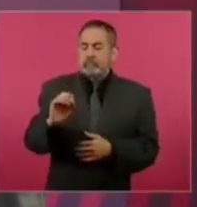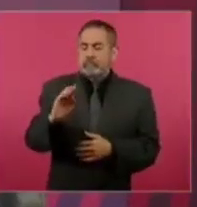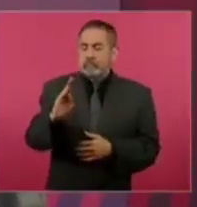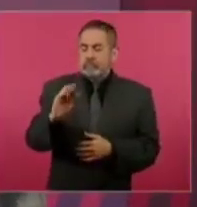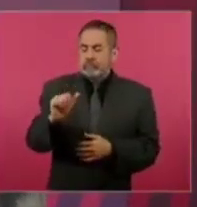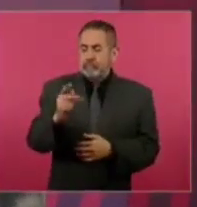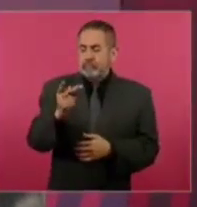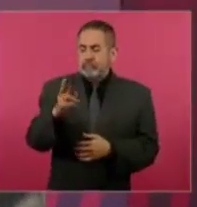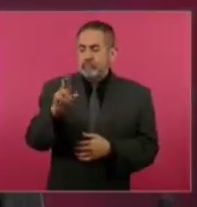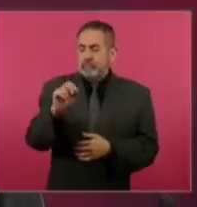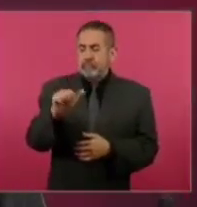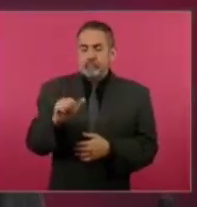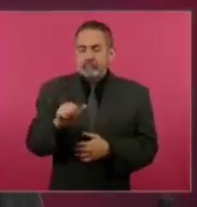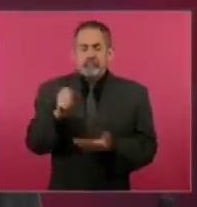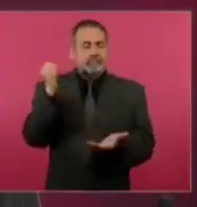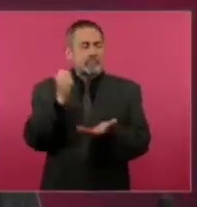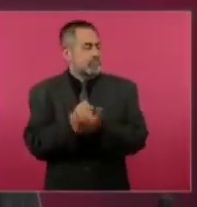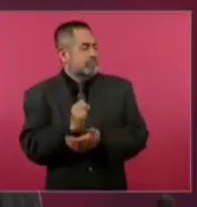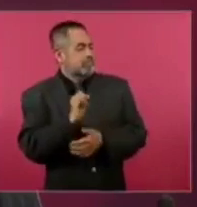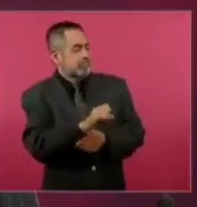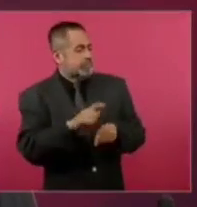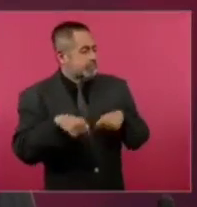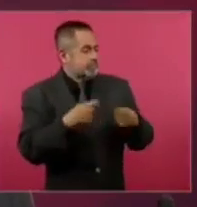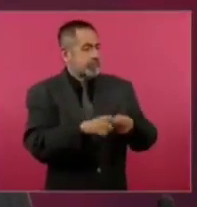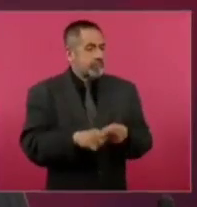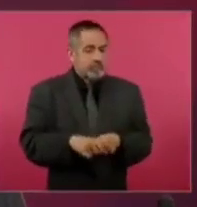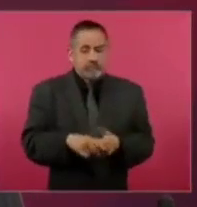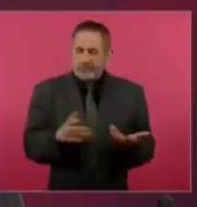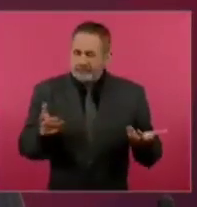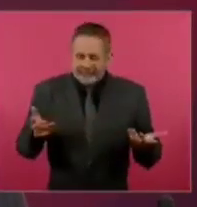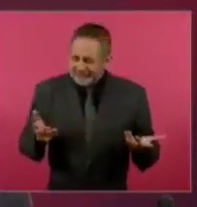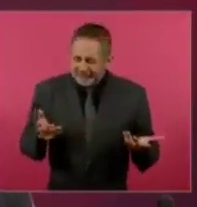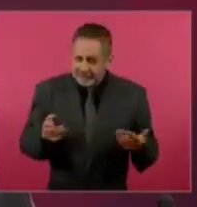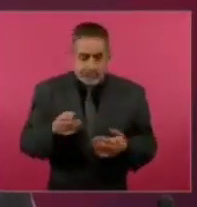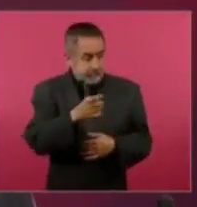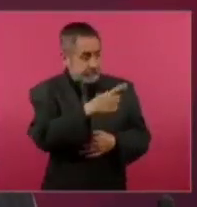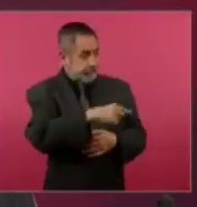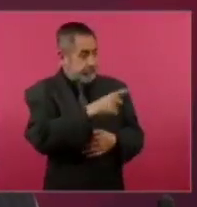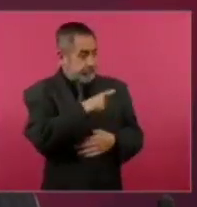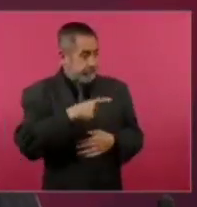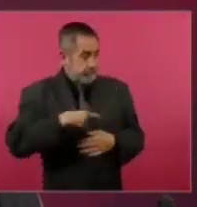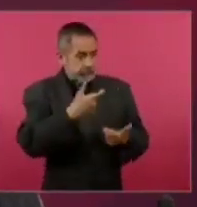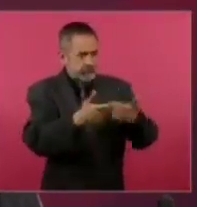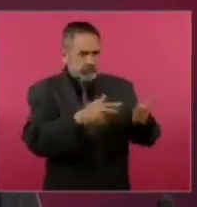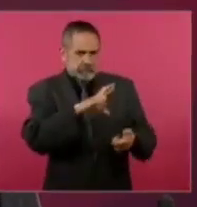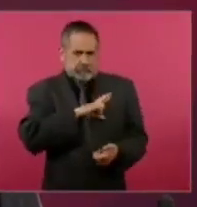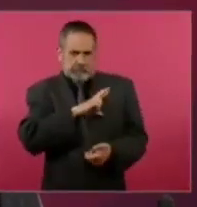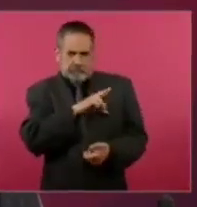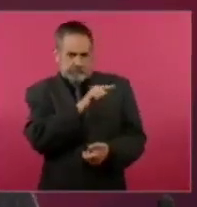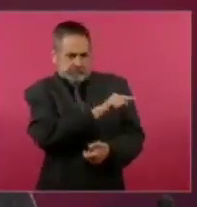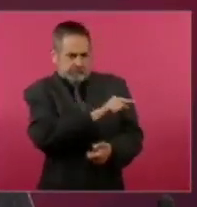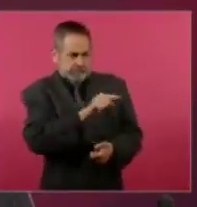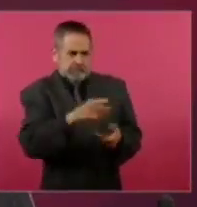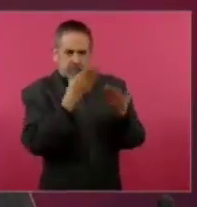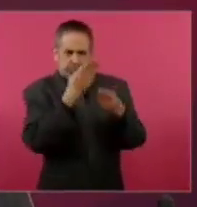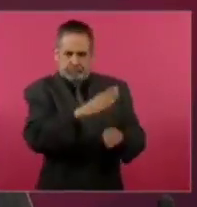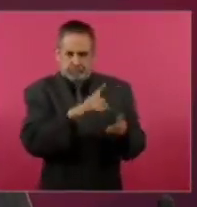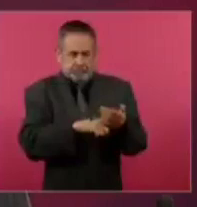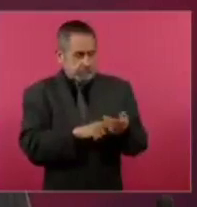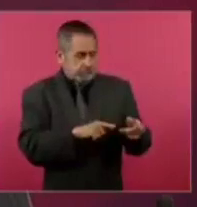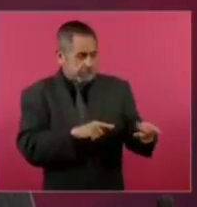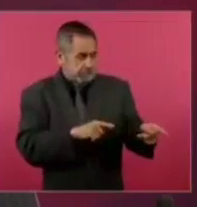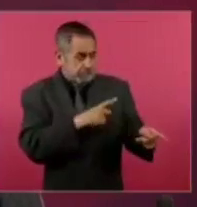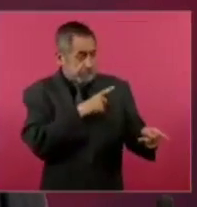cuando aprobaron convertir las deudas privadas de unos cuantos banqueros y